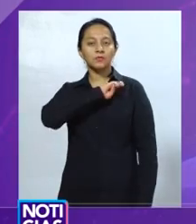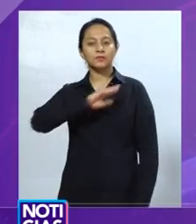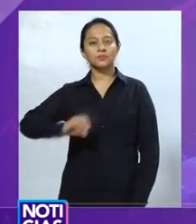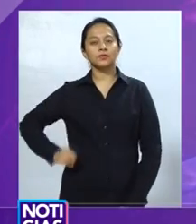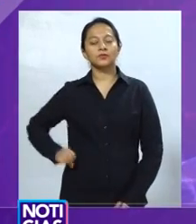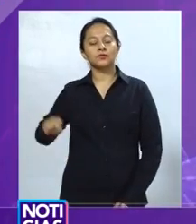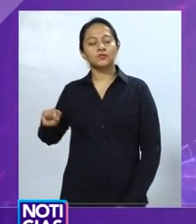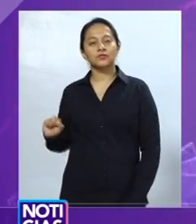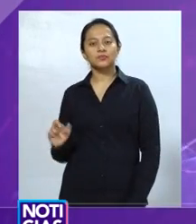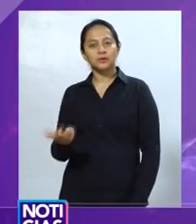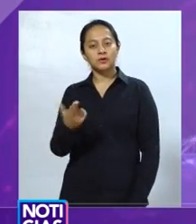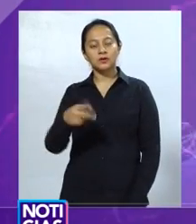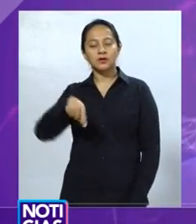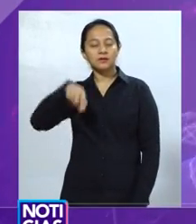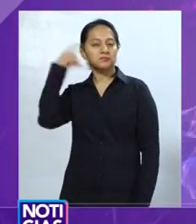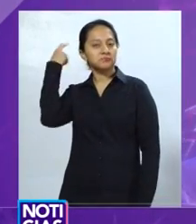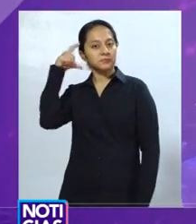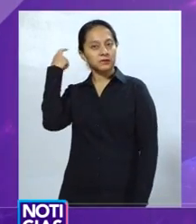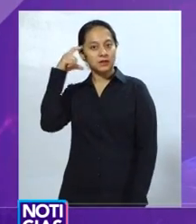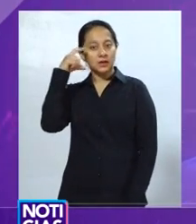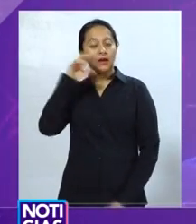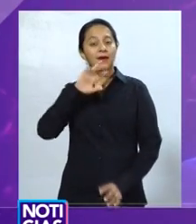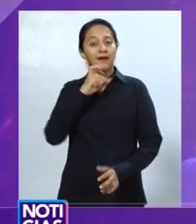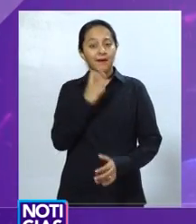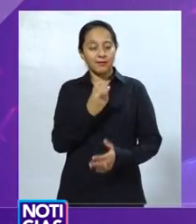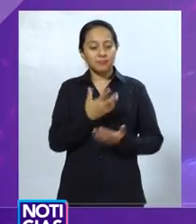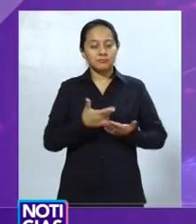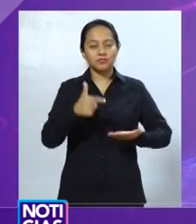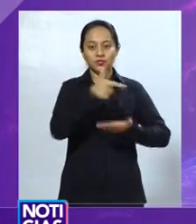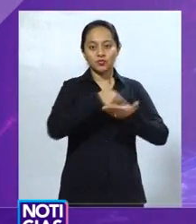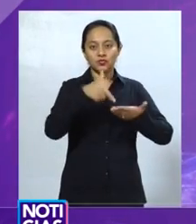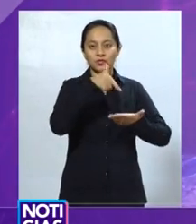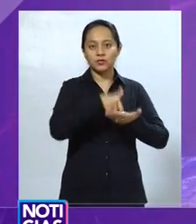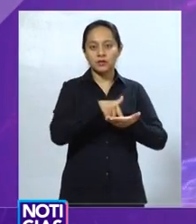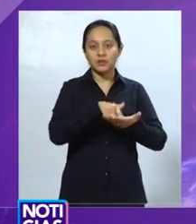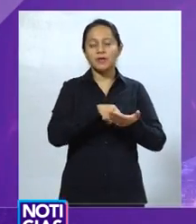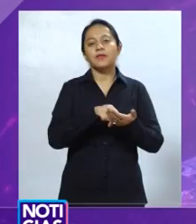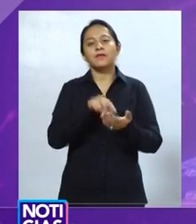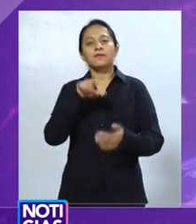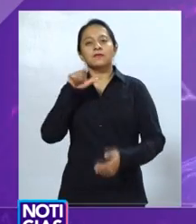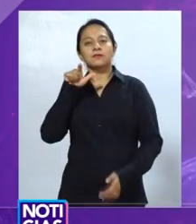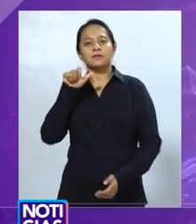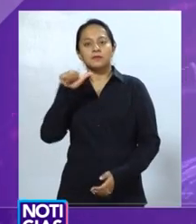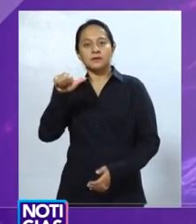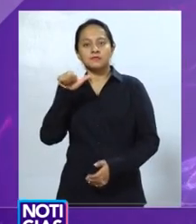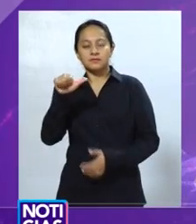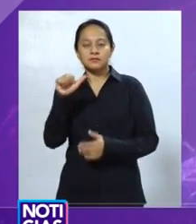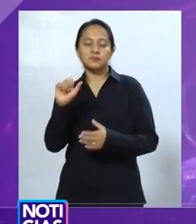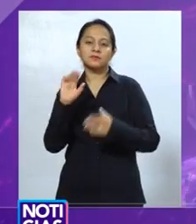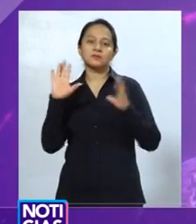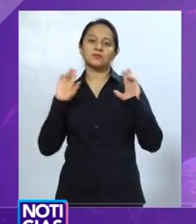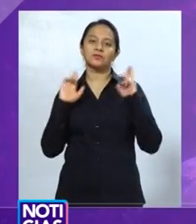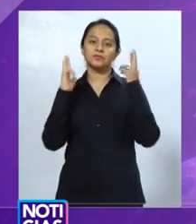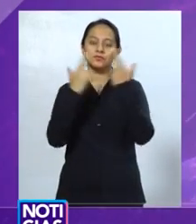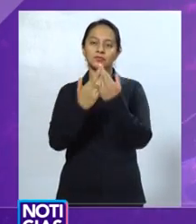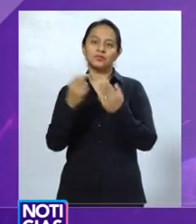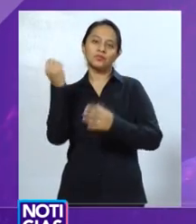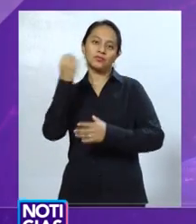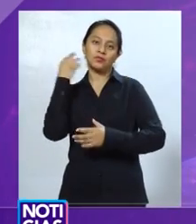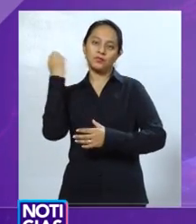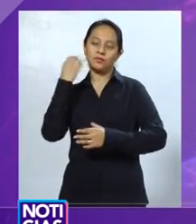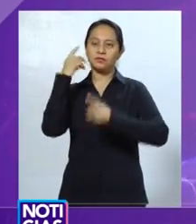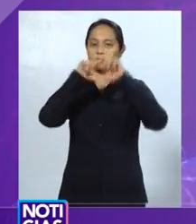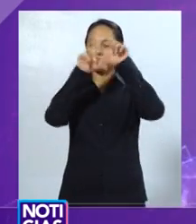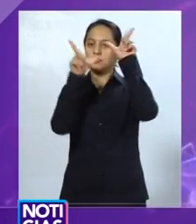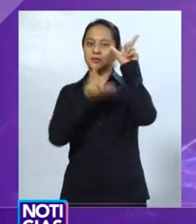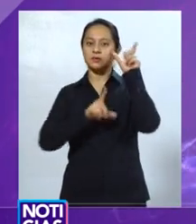Renato Sales Heredia, Comisionado Nacional de Seguridad, en su intervención en la 16ª Sesión Ordinaria de la Conferencia Nacional de Secretarios de